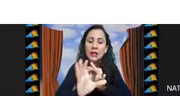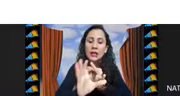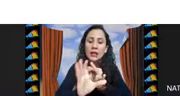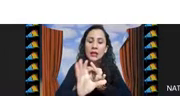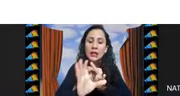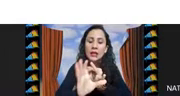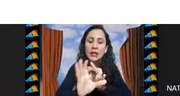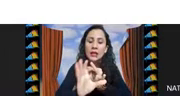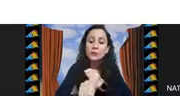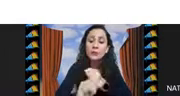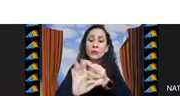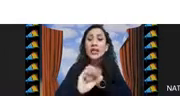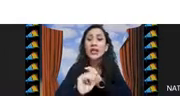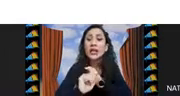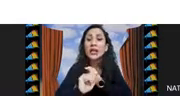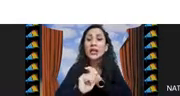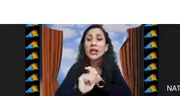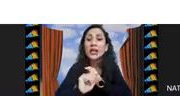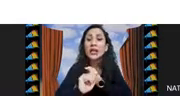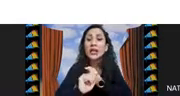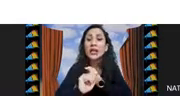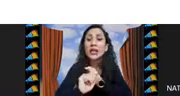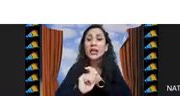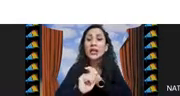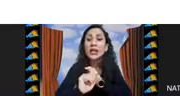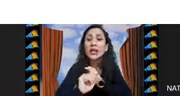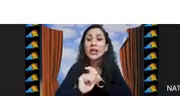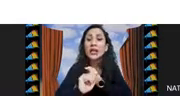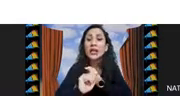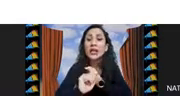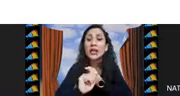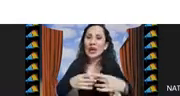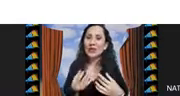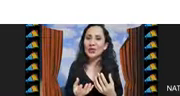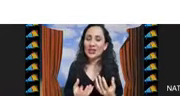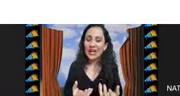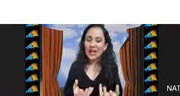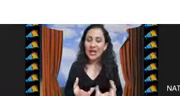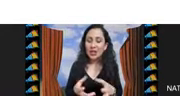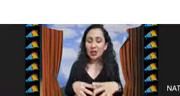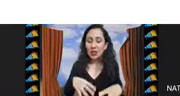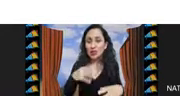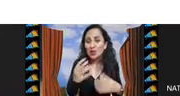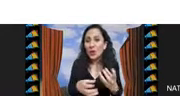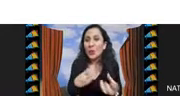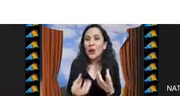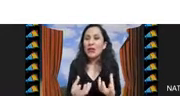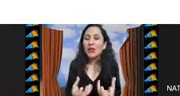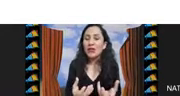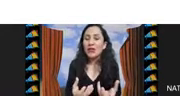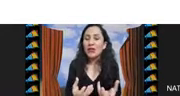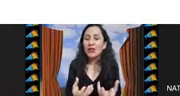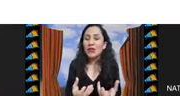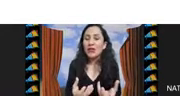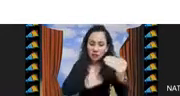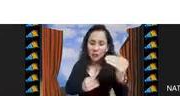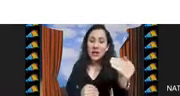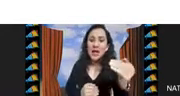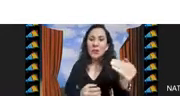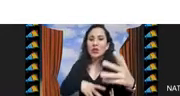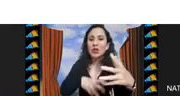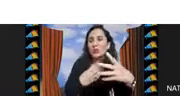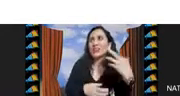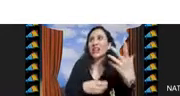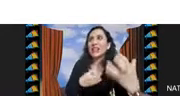capacidad de los contenedores y los pesos de los objetos entonces digamos que yo puedo con